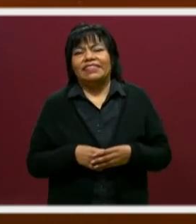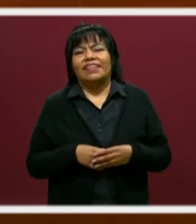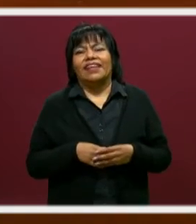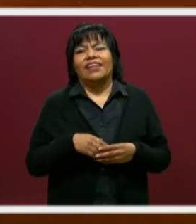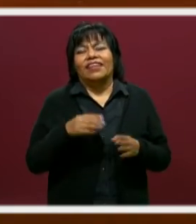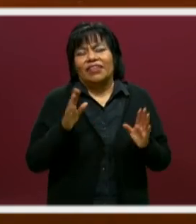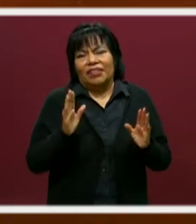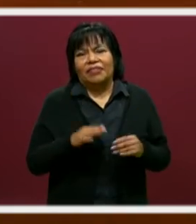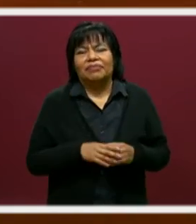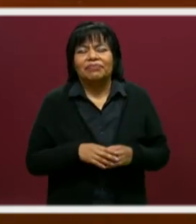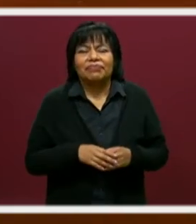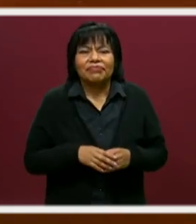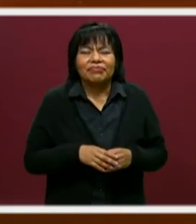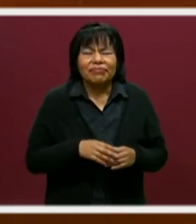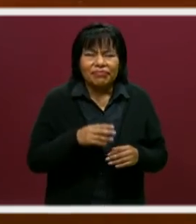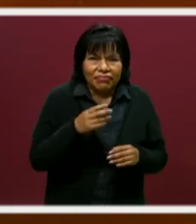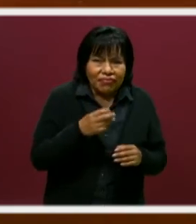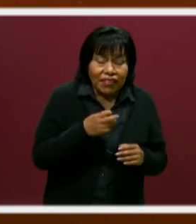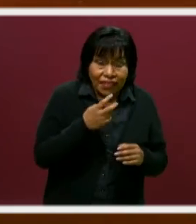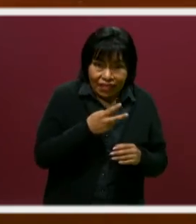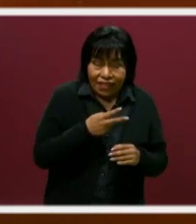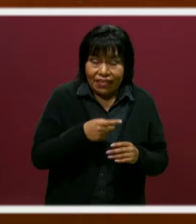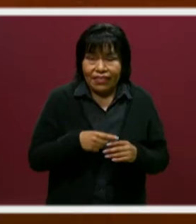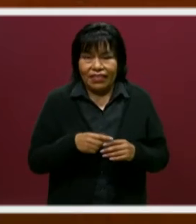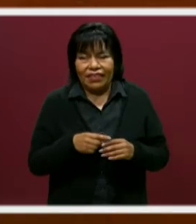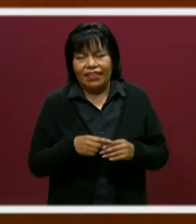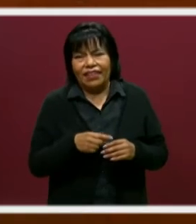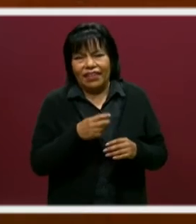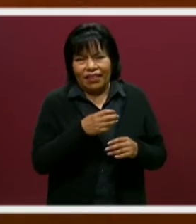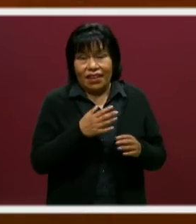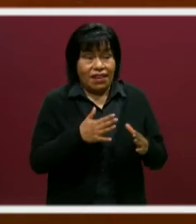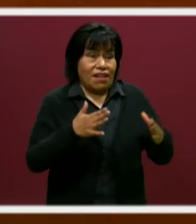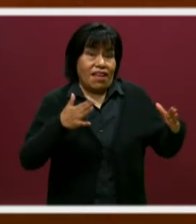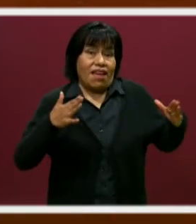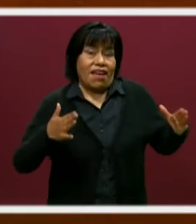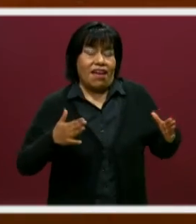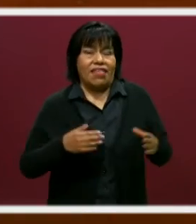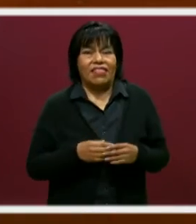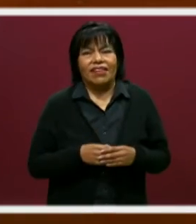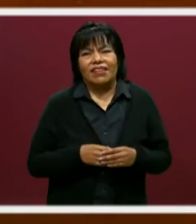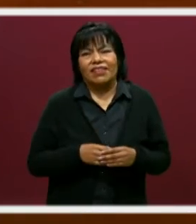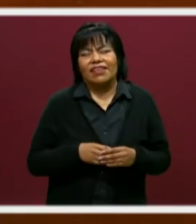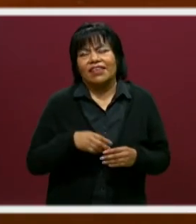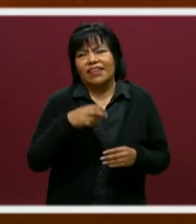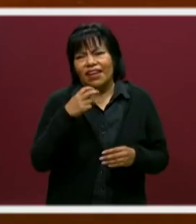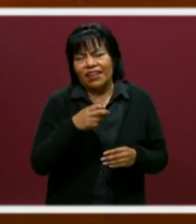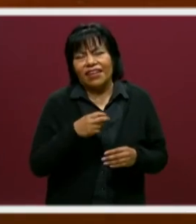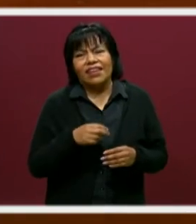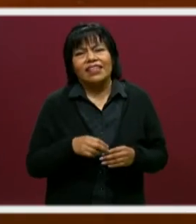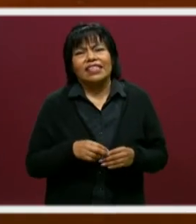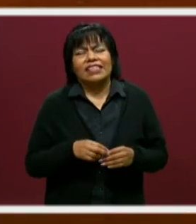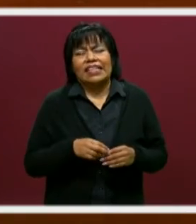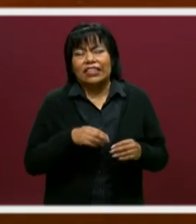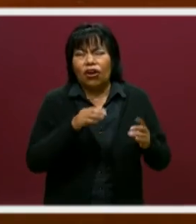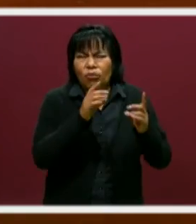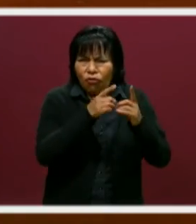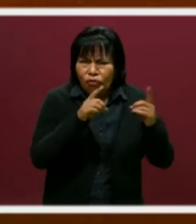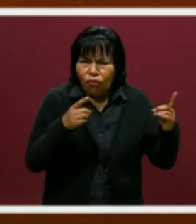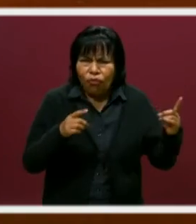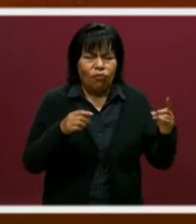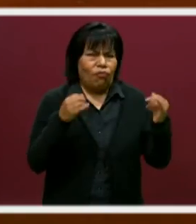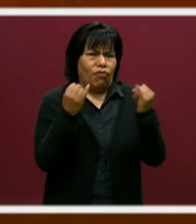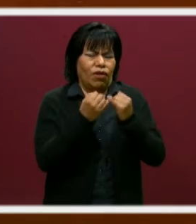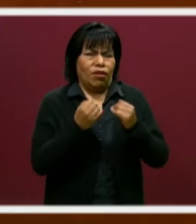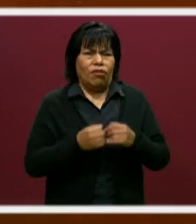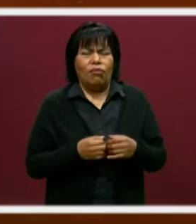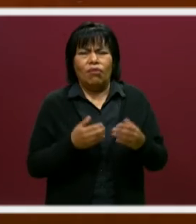Bueno, ahí borran esa parte. Bueno, como en empresas grandes, ¿no? También ellos pueden desarrollar de igual manera